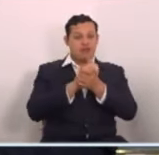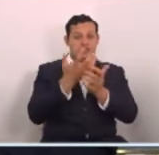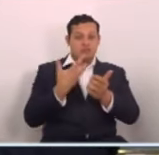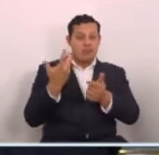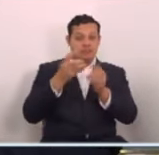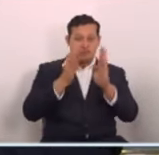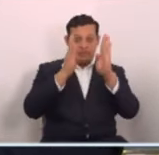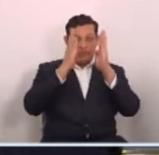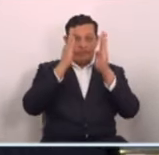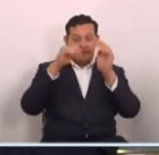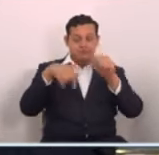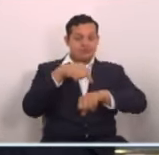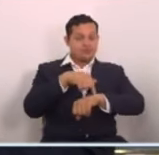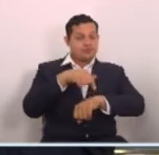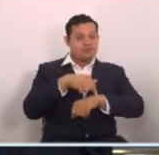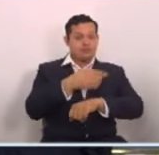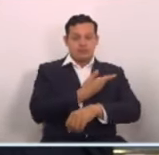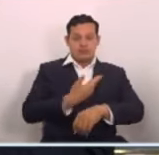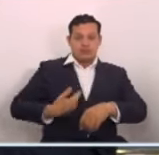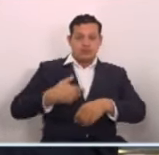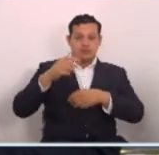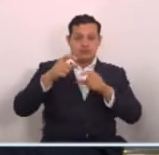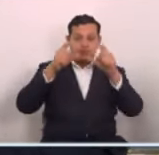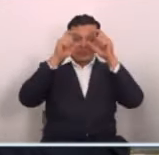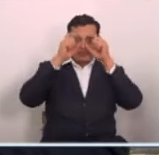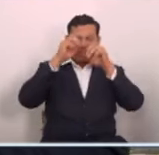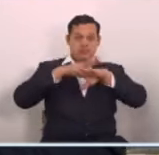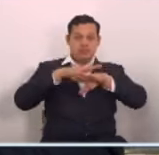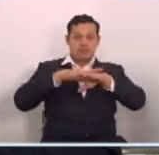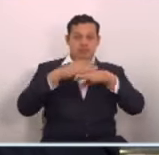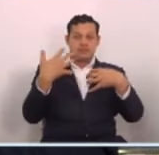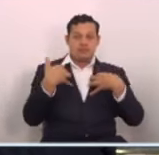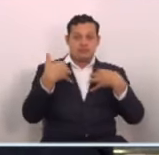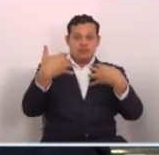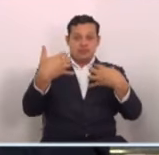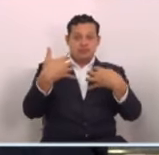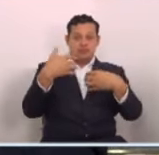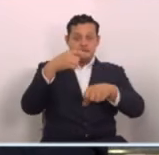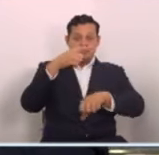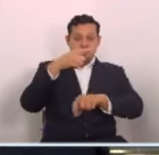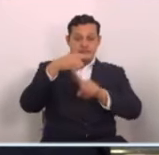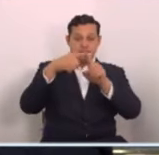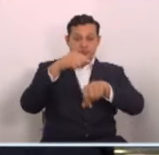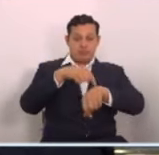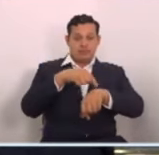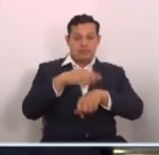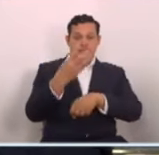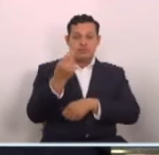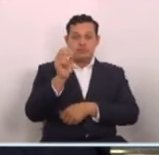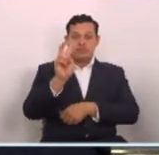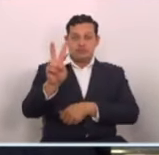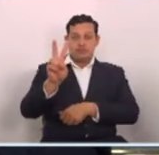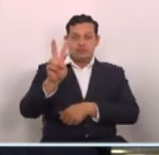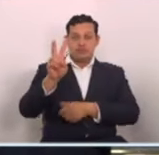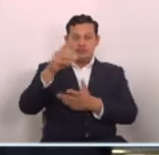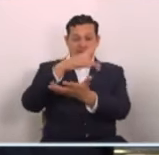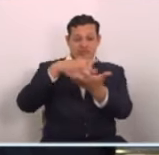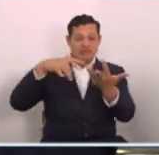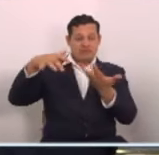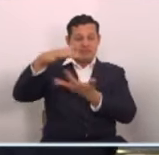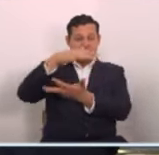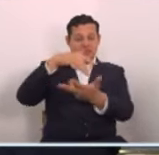ocurriendo. Y como ya mencionabas, el presidente Ernesto Castro ha convocado a sesión plenaria extraordinaria número dos debido a las condiciones